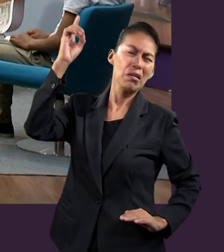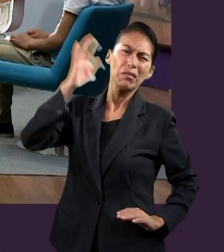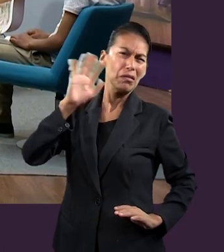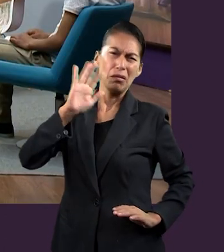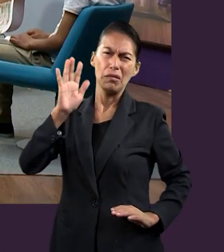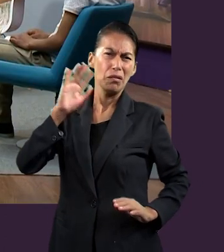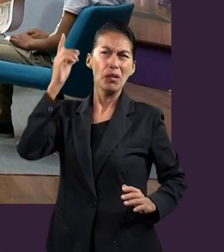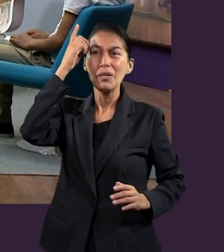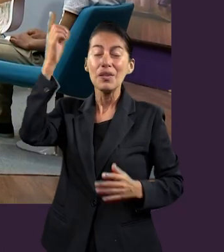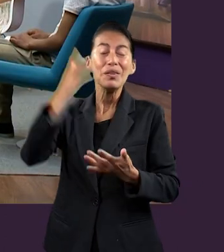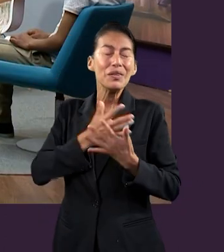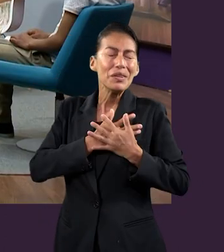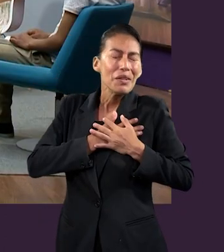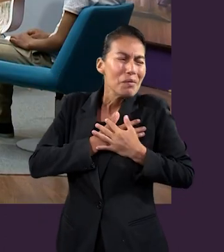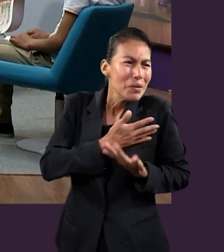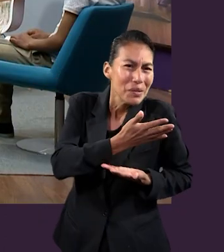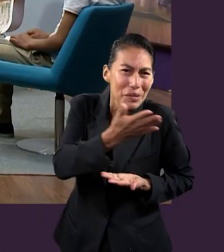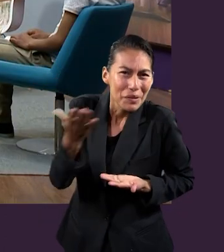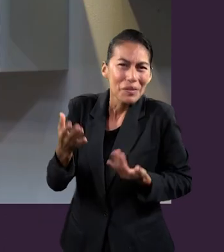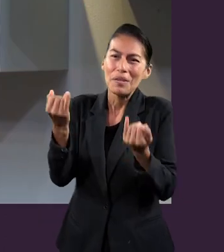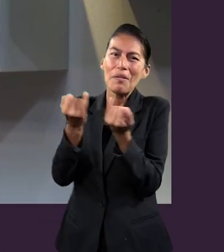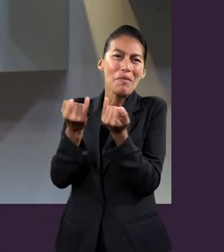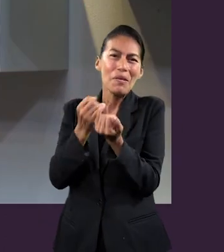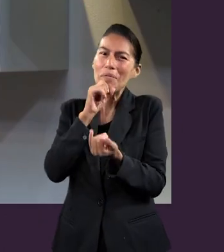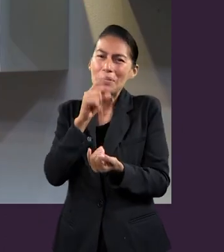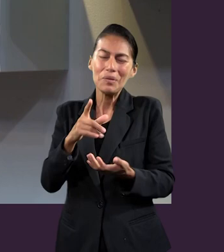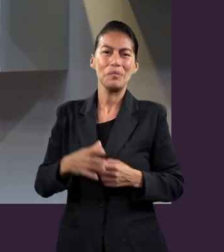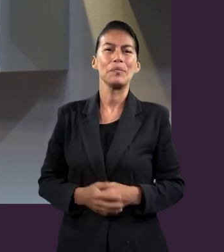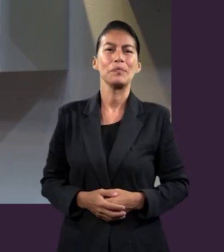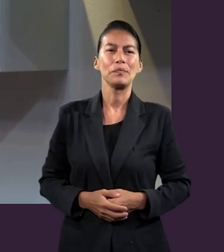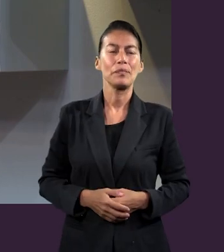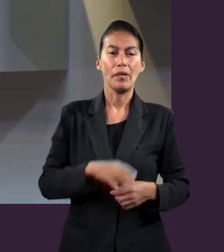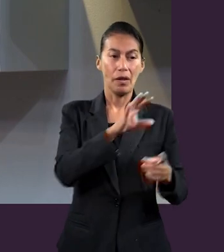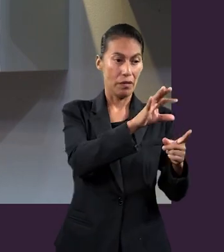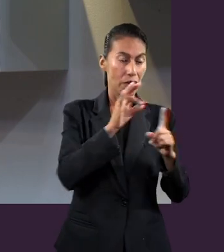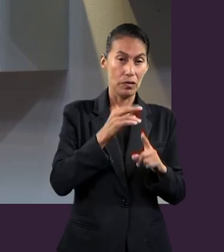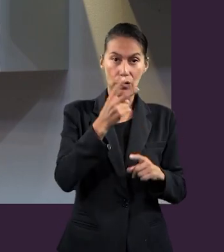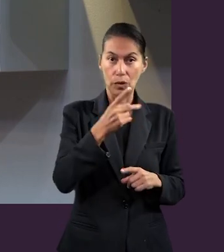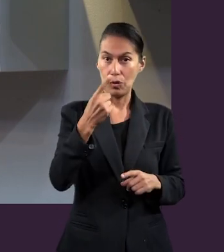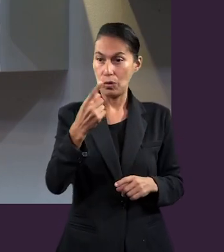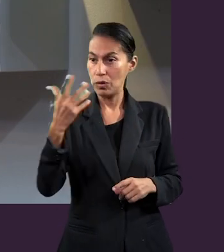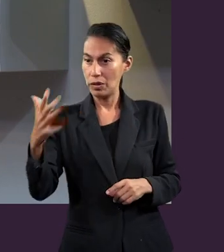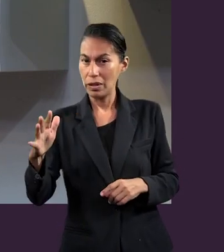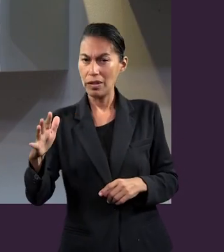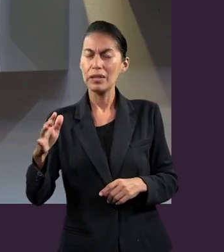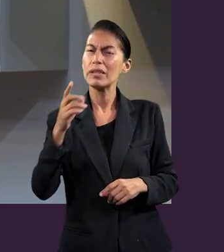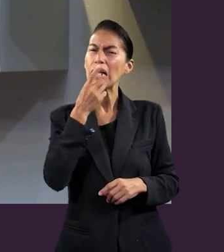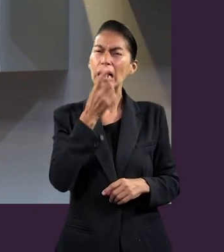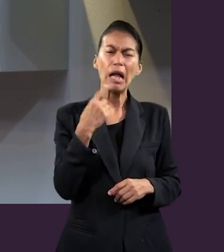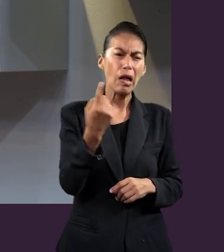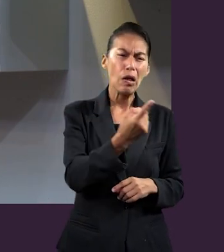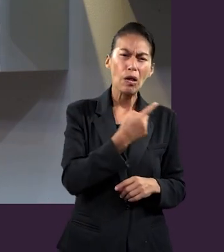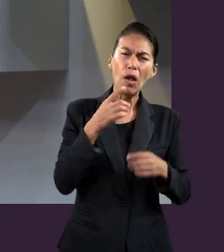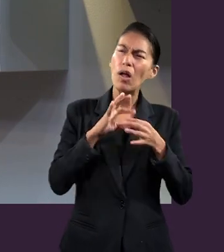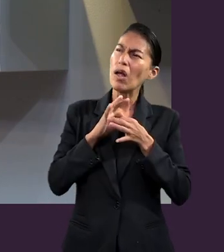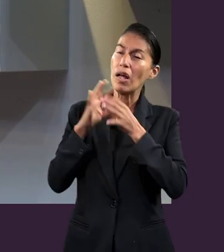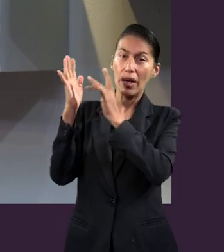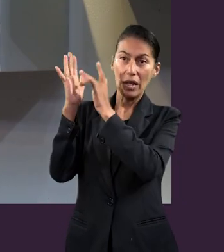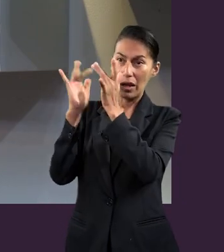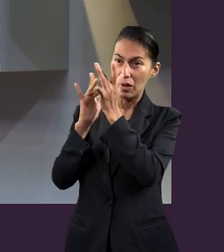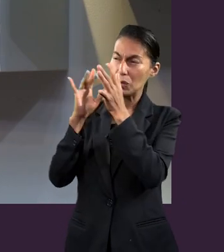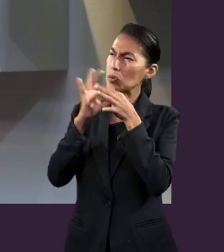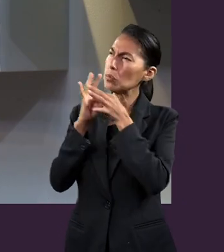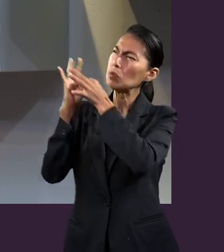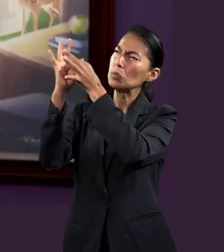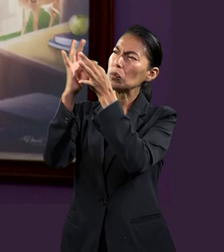Efesios capítulo 2, del 1 al 10, nos enseña que vivimos en solidaridad con Jesús. Es decir,